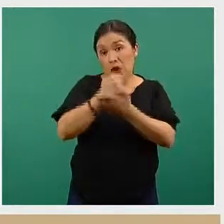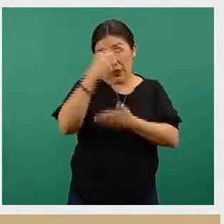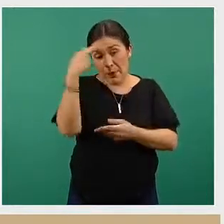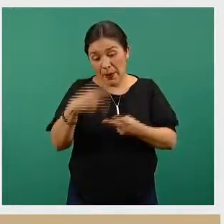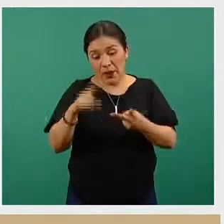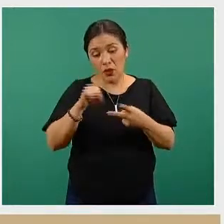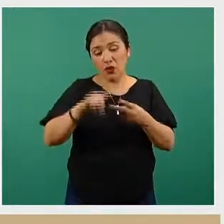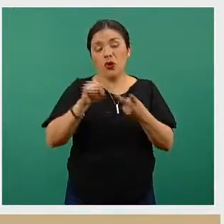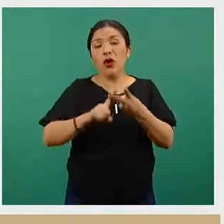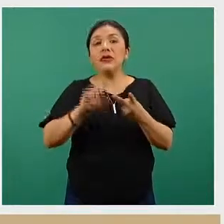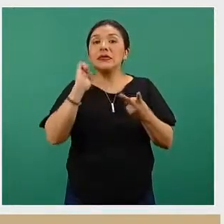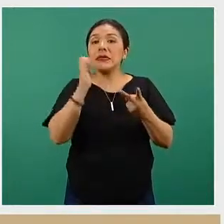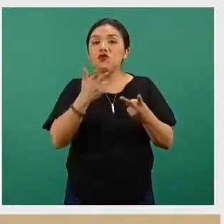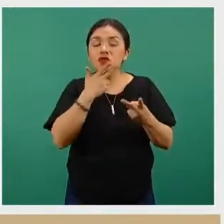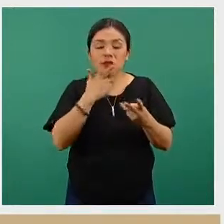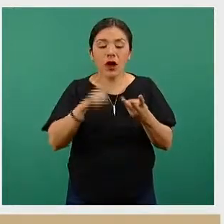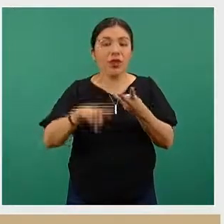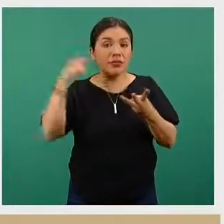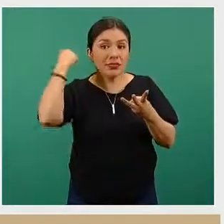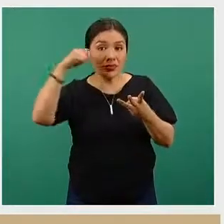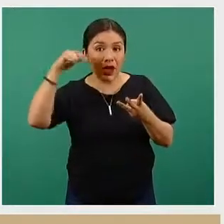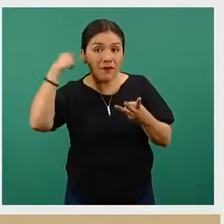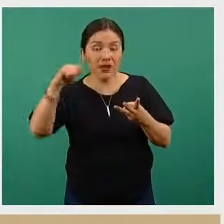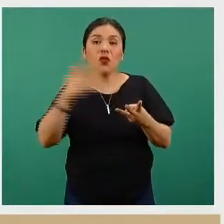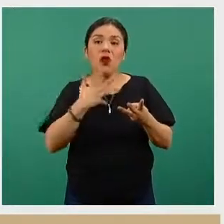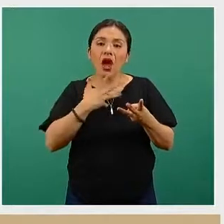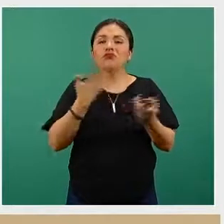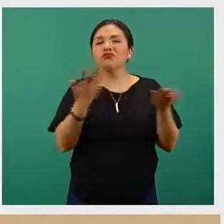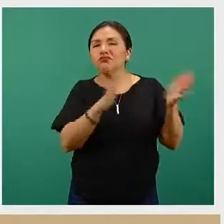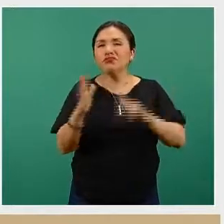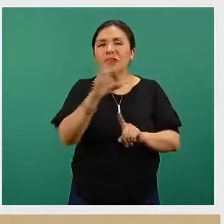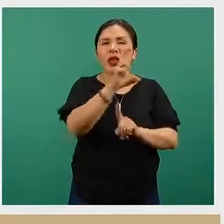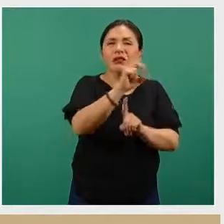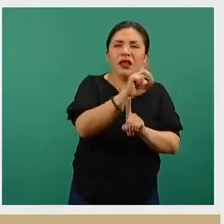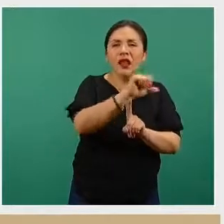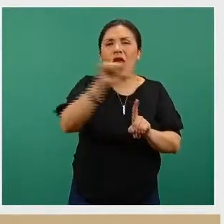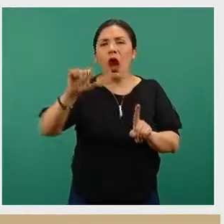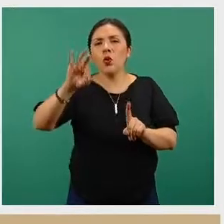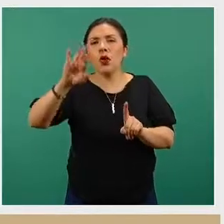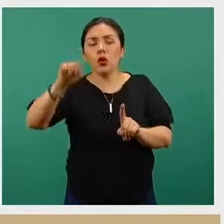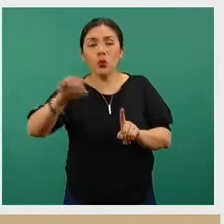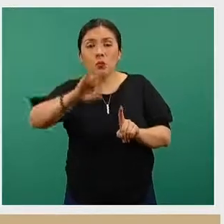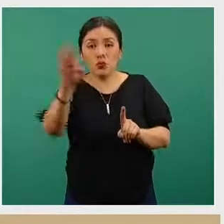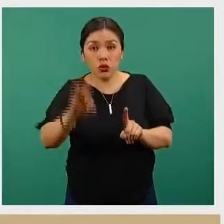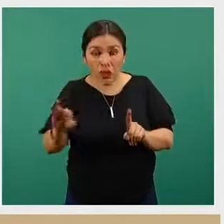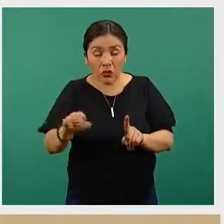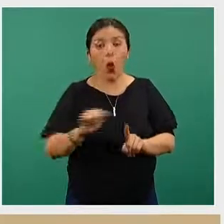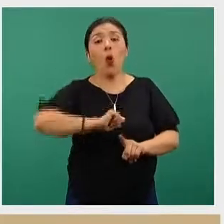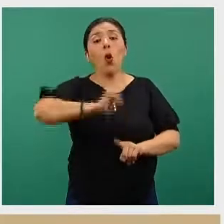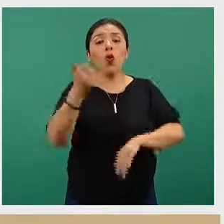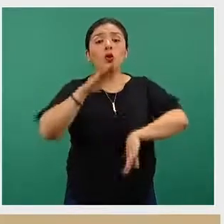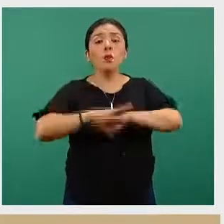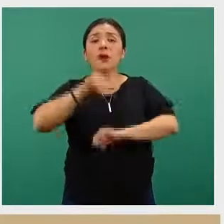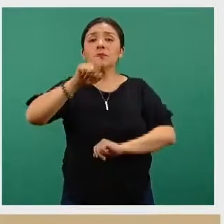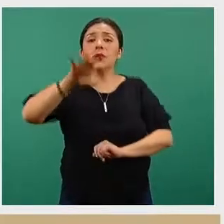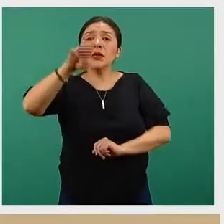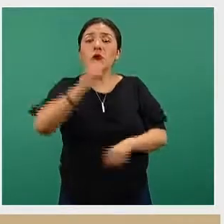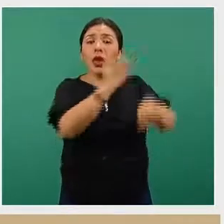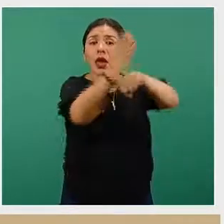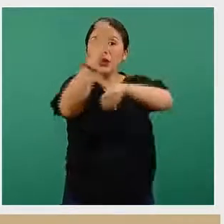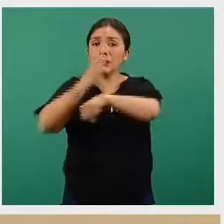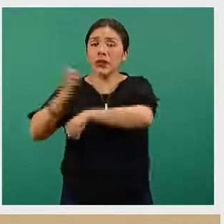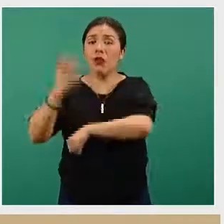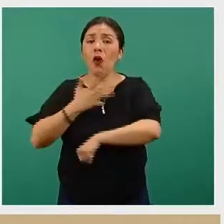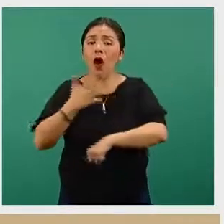Chihuahua y Tabasco, se encuentran en el rango entre el 30 y el 49 por ciento y en las 29 entidades